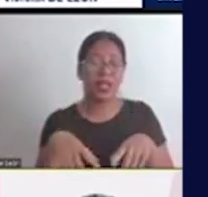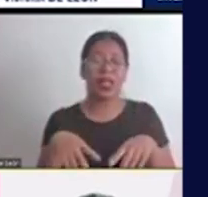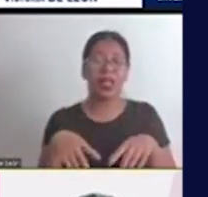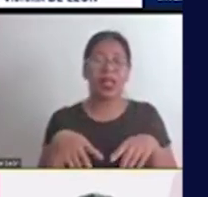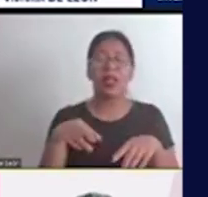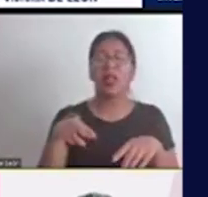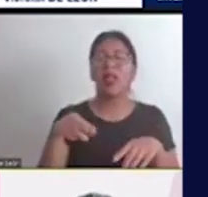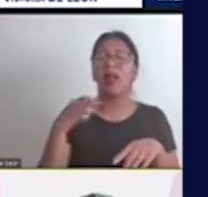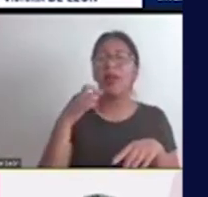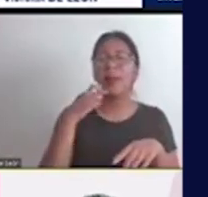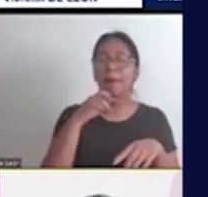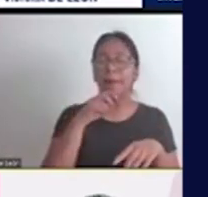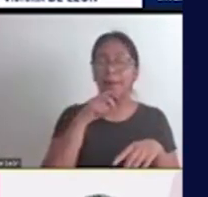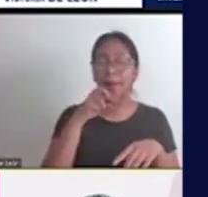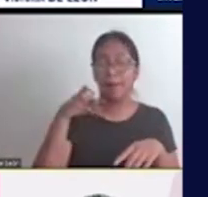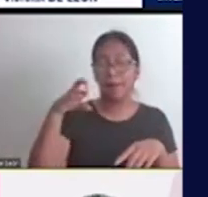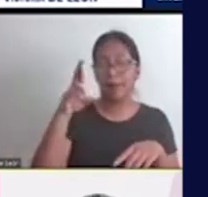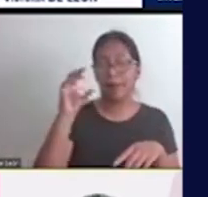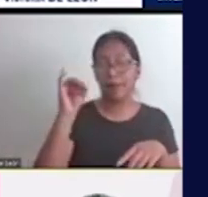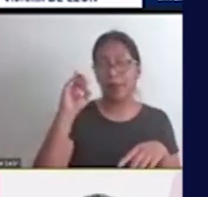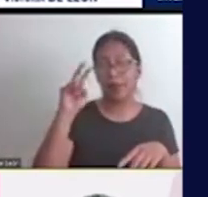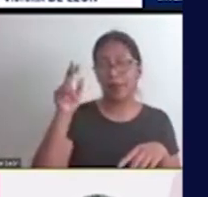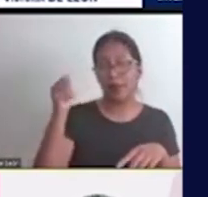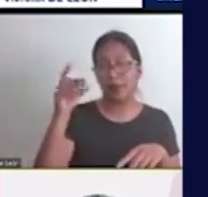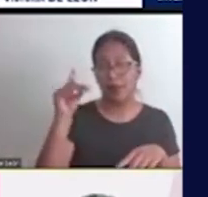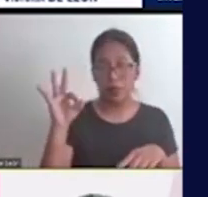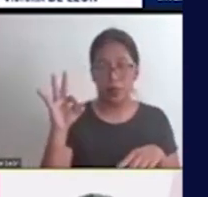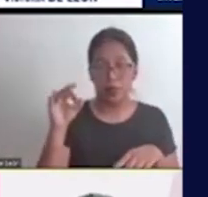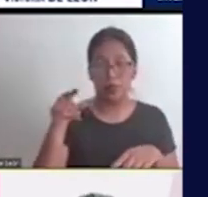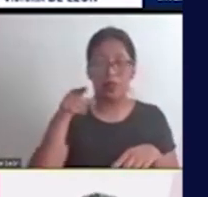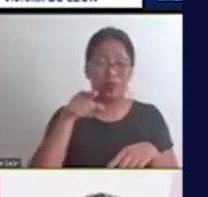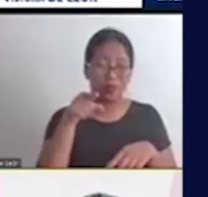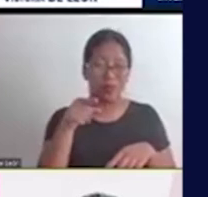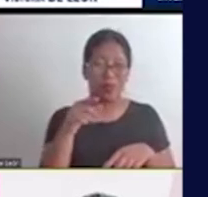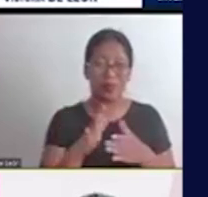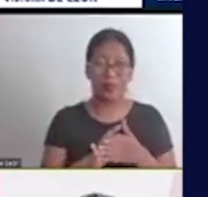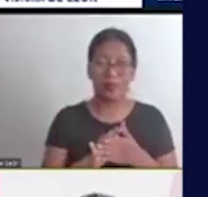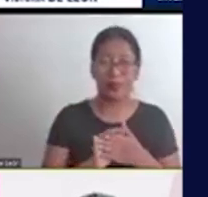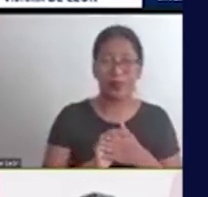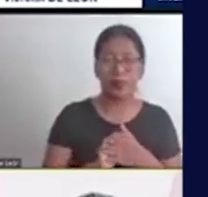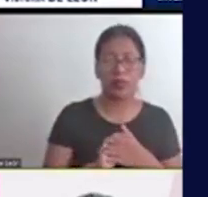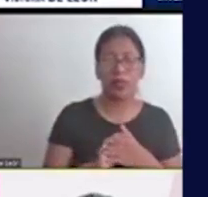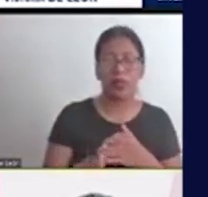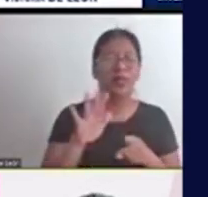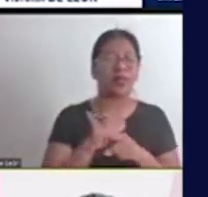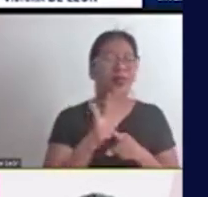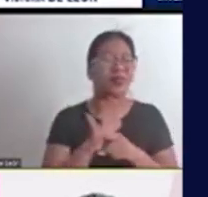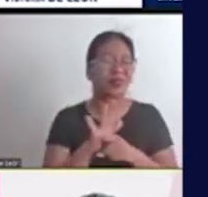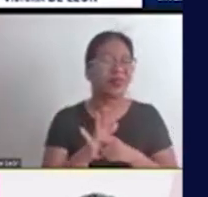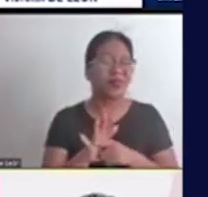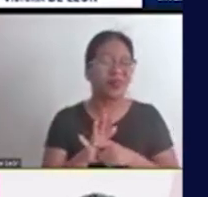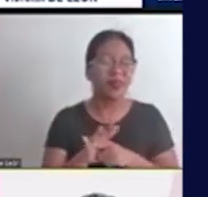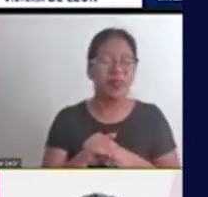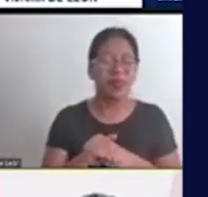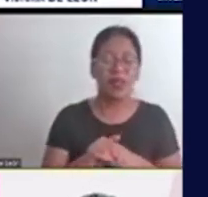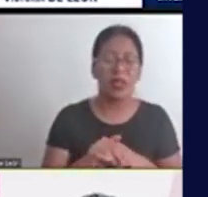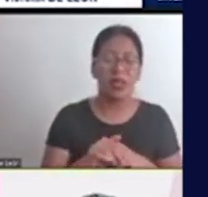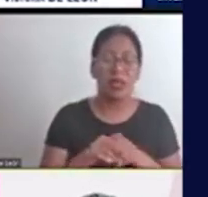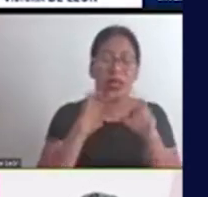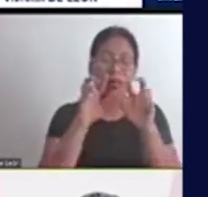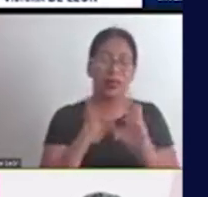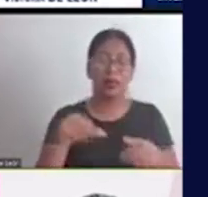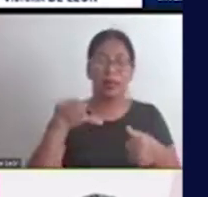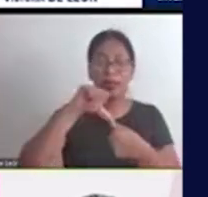problema no es precisamente que lo ofrezca el sector privado, el problema es que dadas los niveles de ingresos de la población centroamericana,